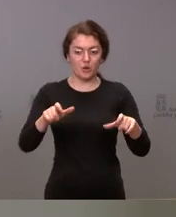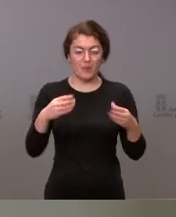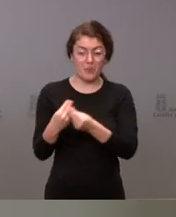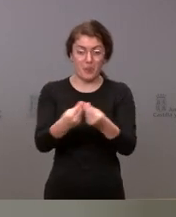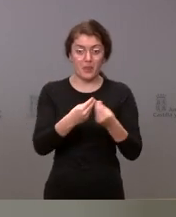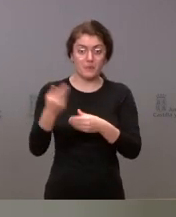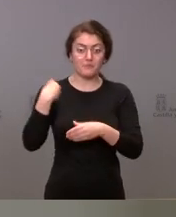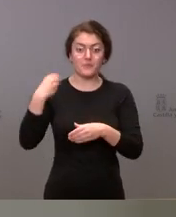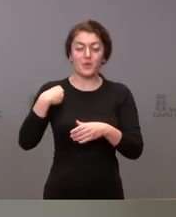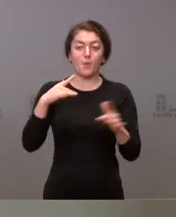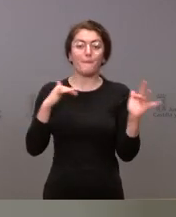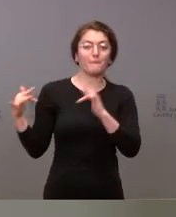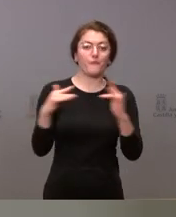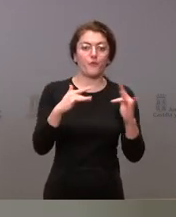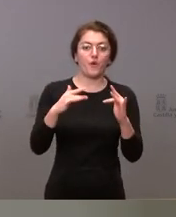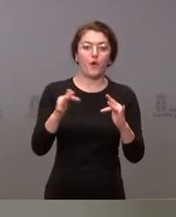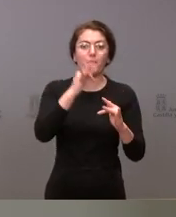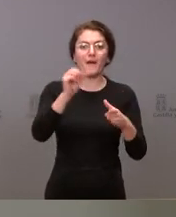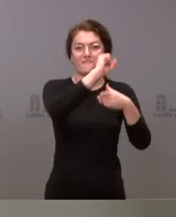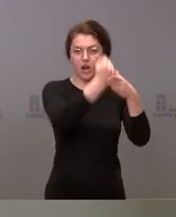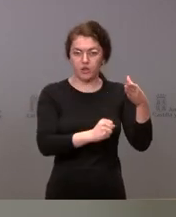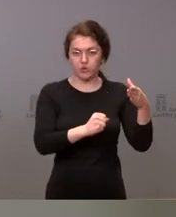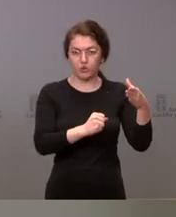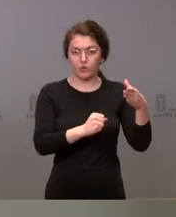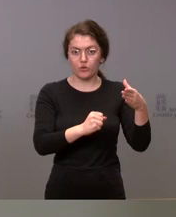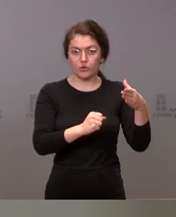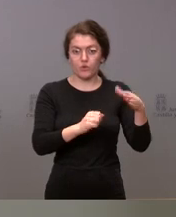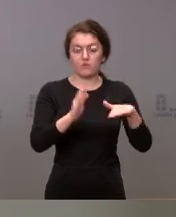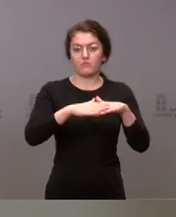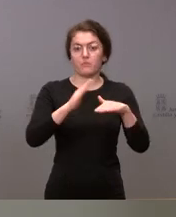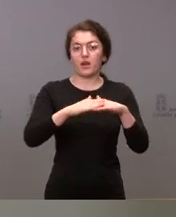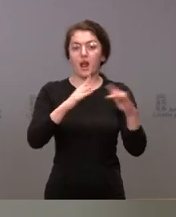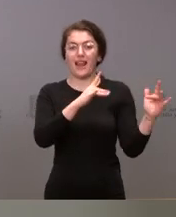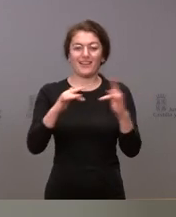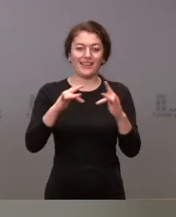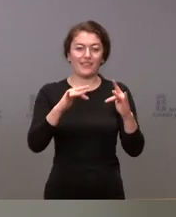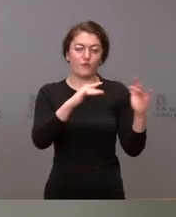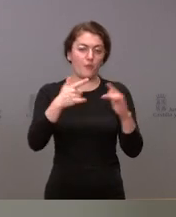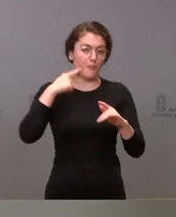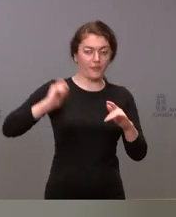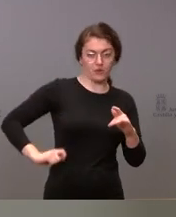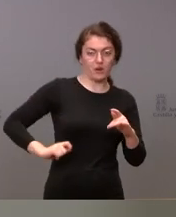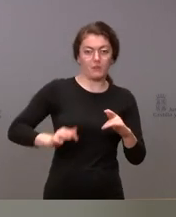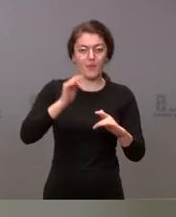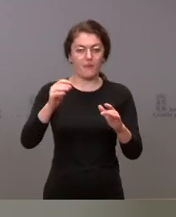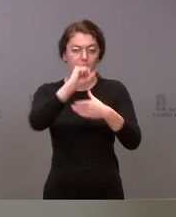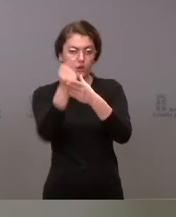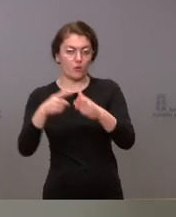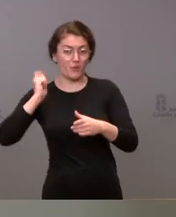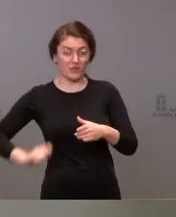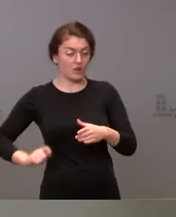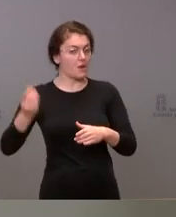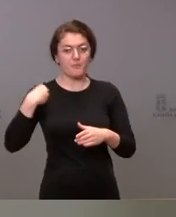de fútbol y de baloncesto, dependientes de la Liga de Fútbol Profesional y de la ACB, y se mantienen tal y como se encontraban previamente.